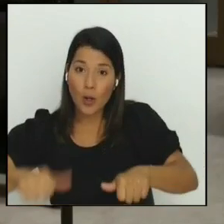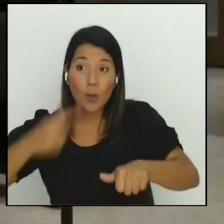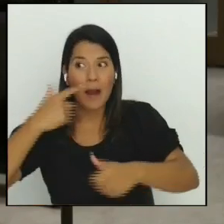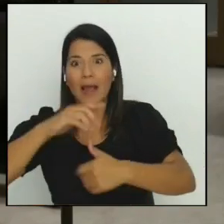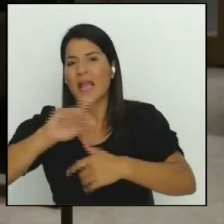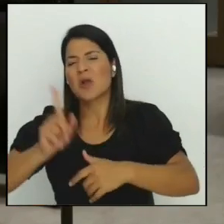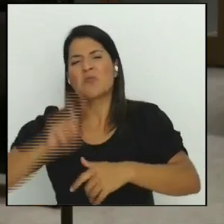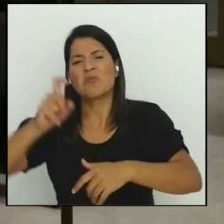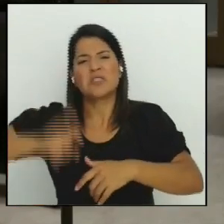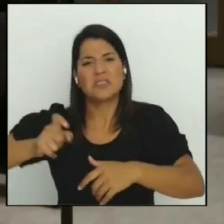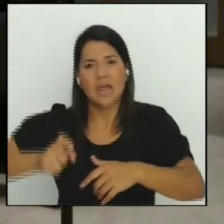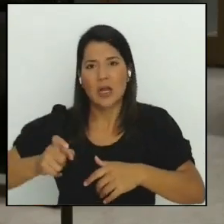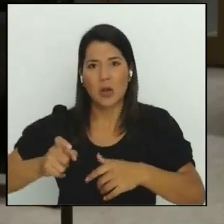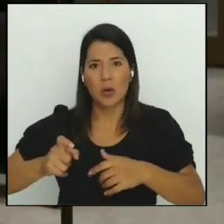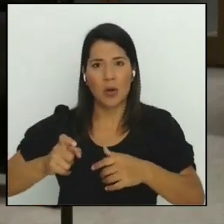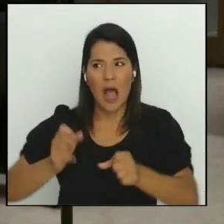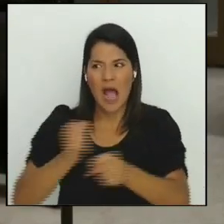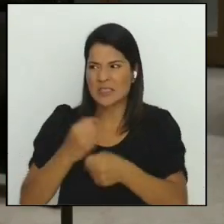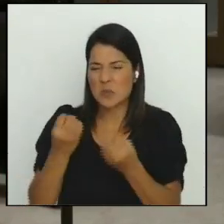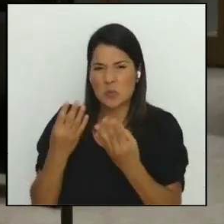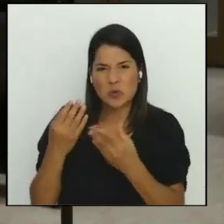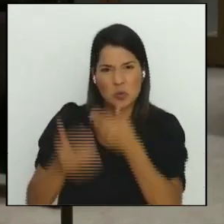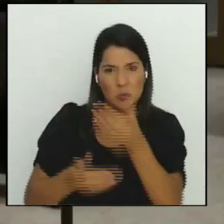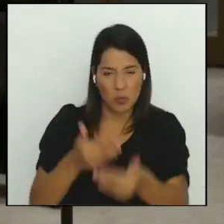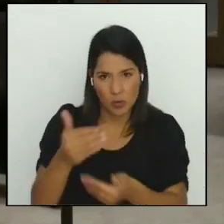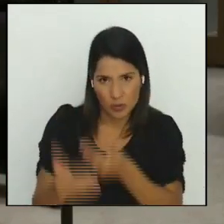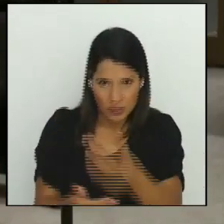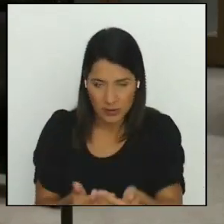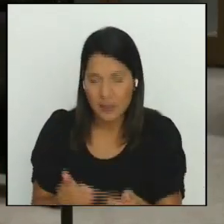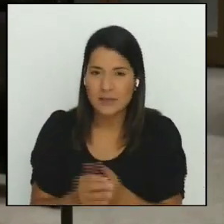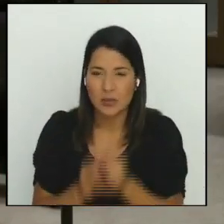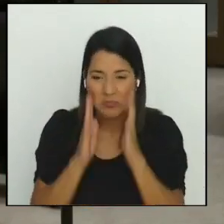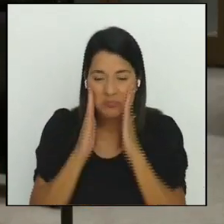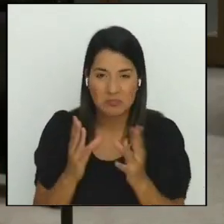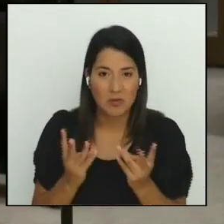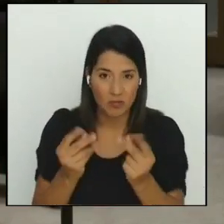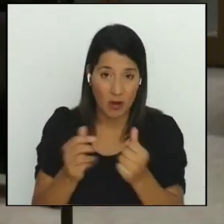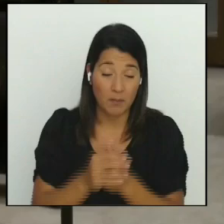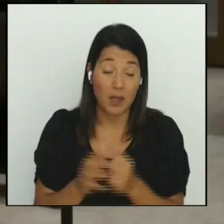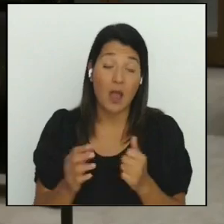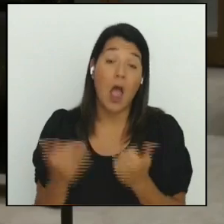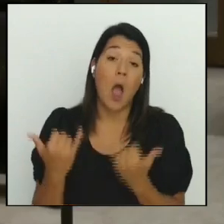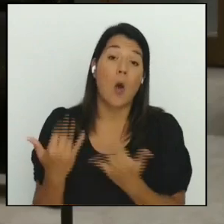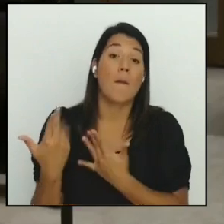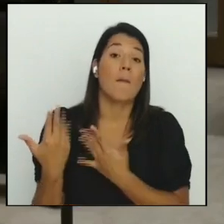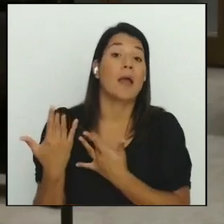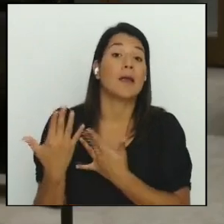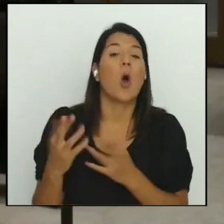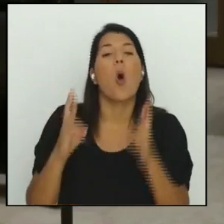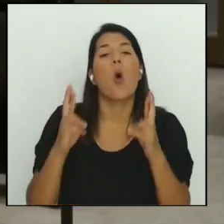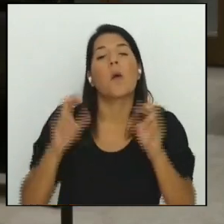Seguridad va a hacer audiencias respectivas sobre esos expedientes y estamos a la espera de que ojalá podamos avanzar con estos proyectos.